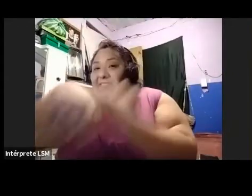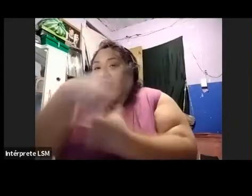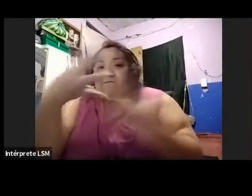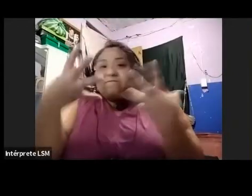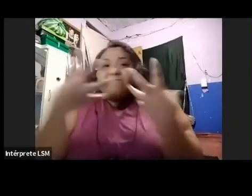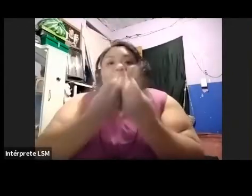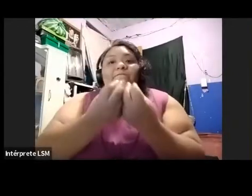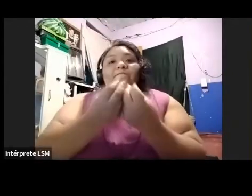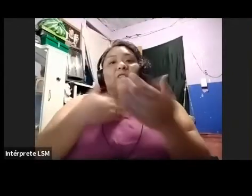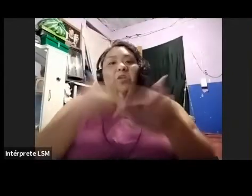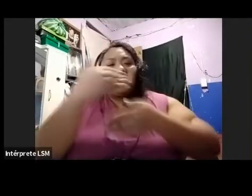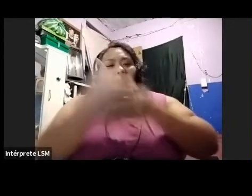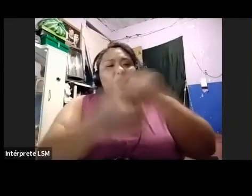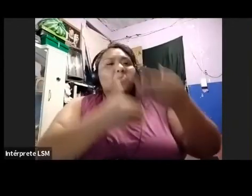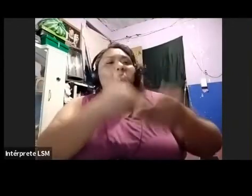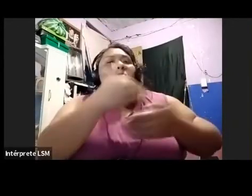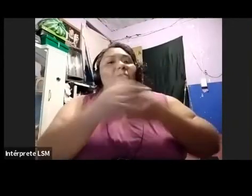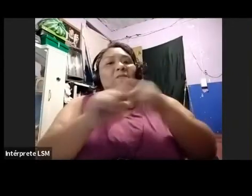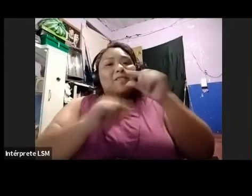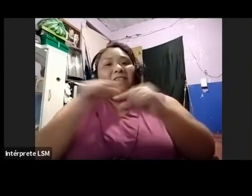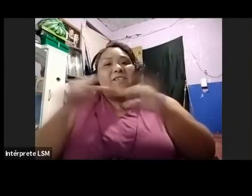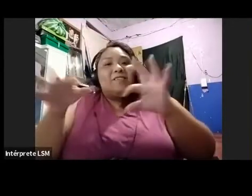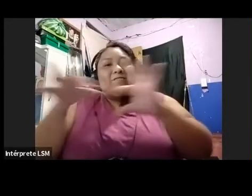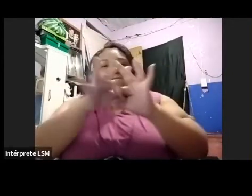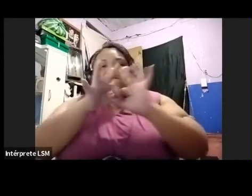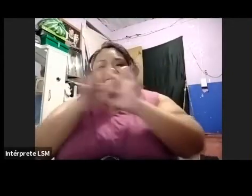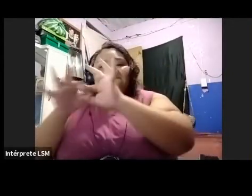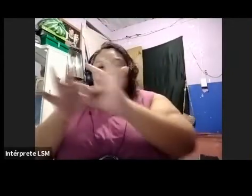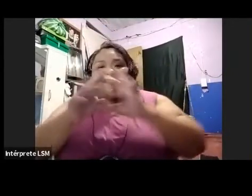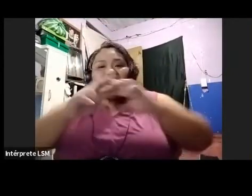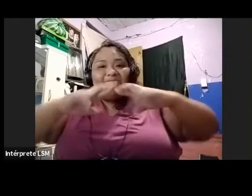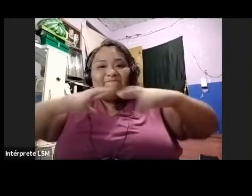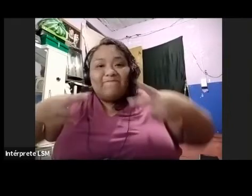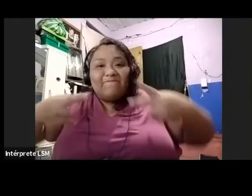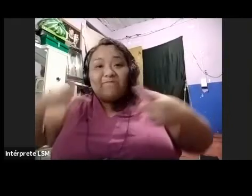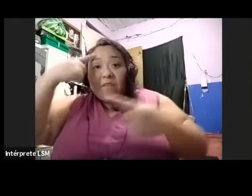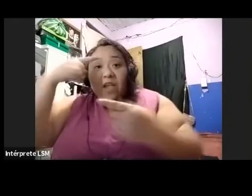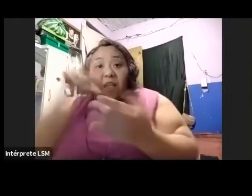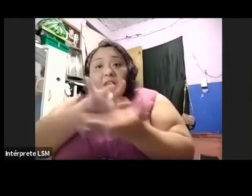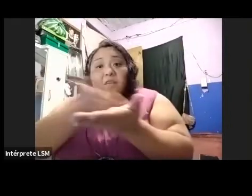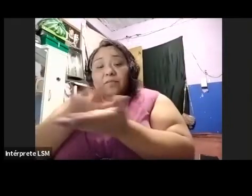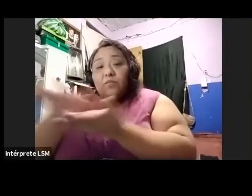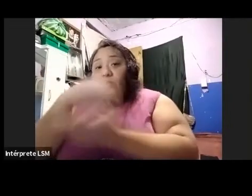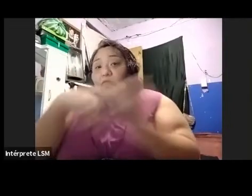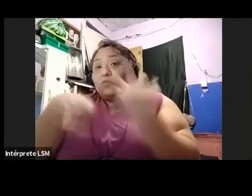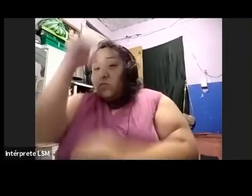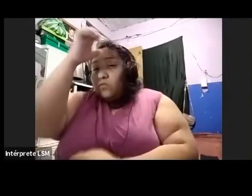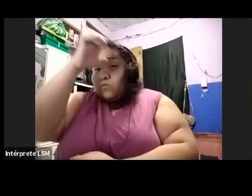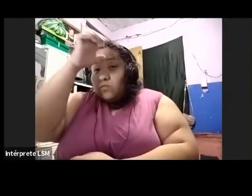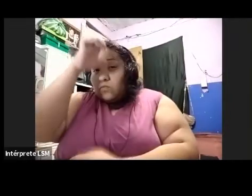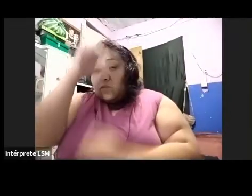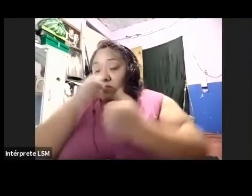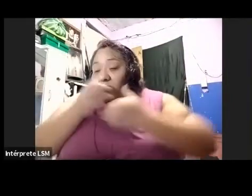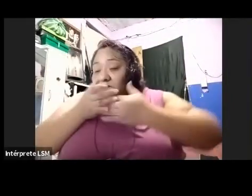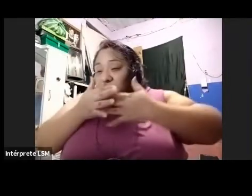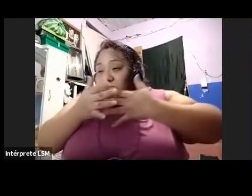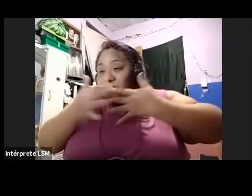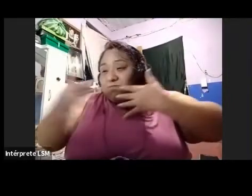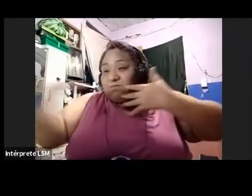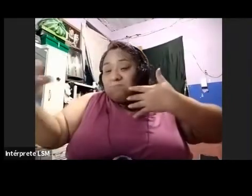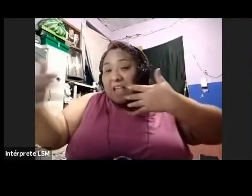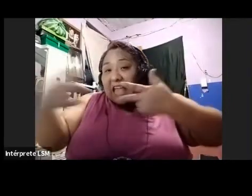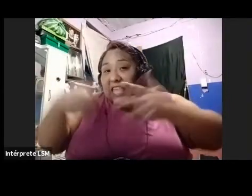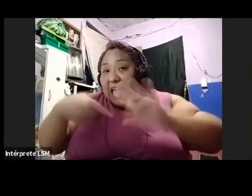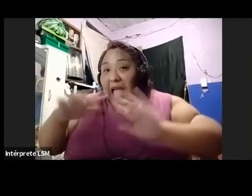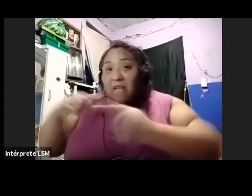construyendo nuestras redes. Esta experiencia que hemos tenido todos a lo largo de todo este tiempo, ya casi